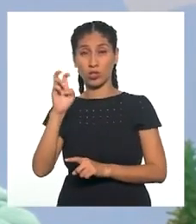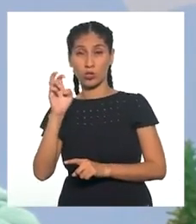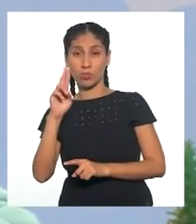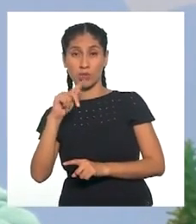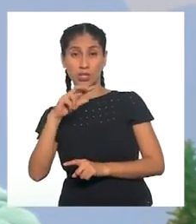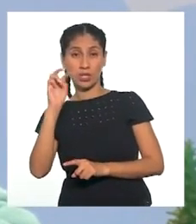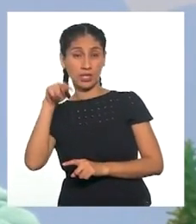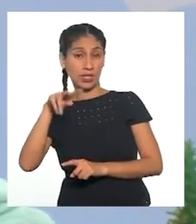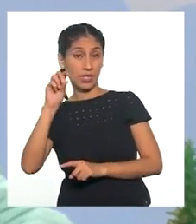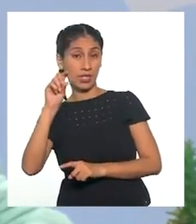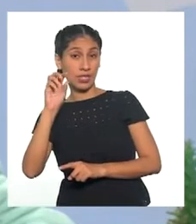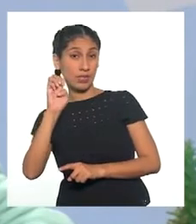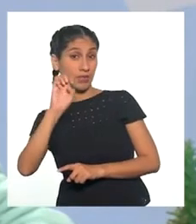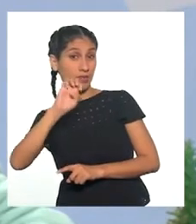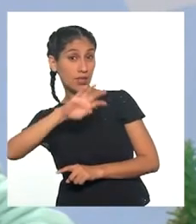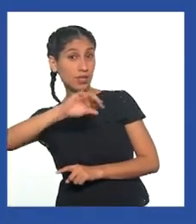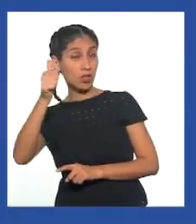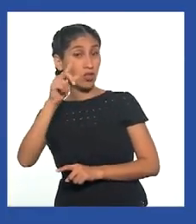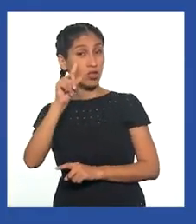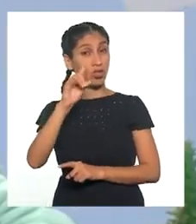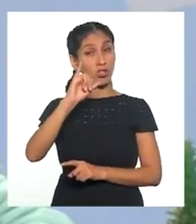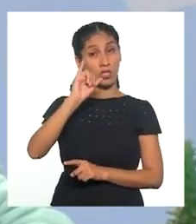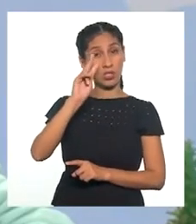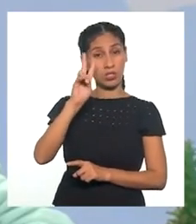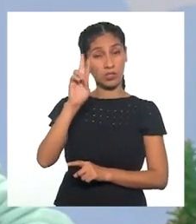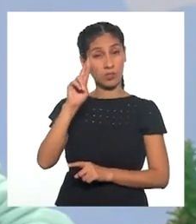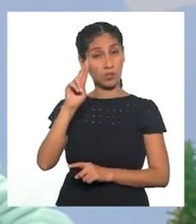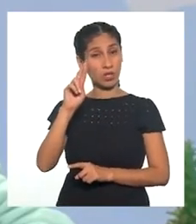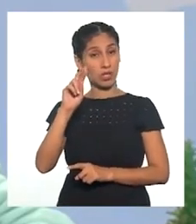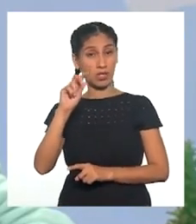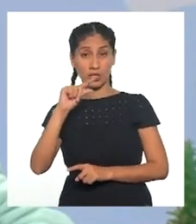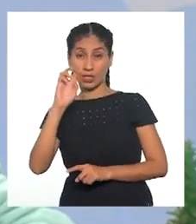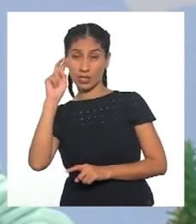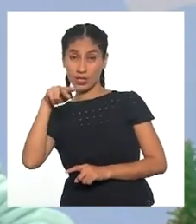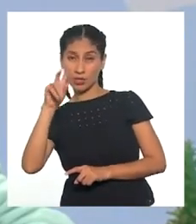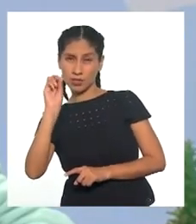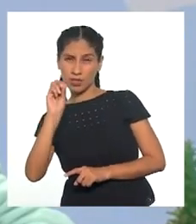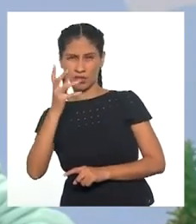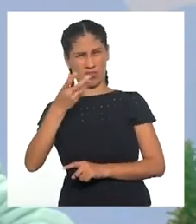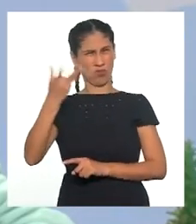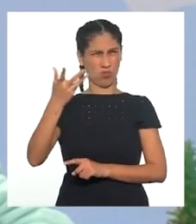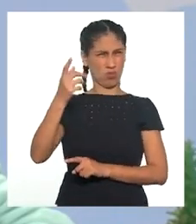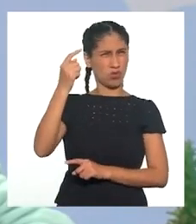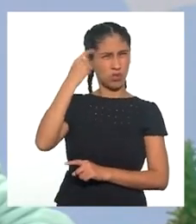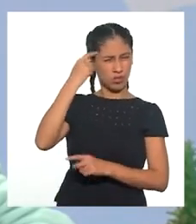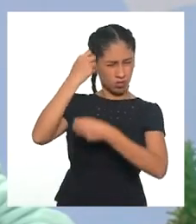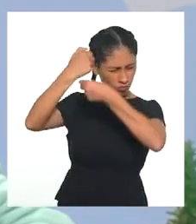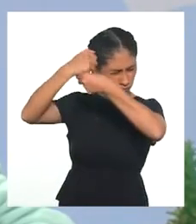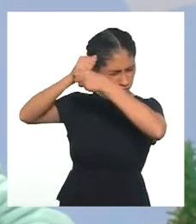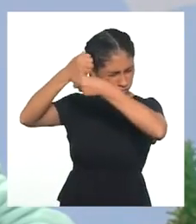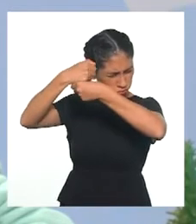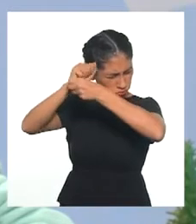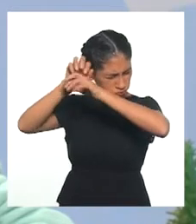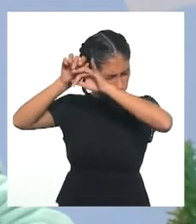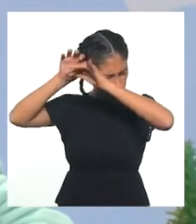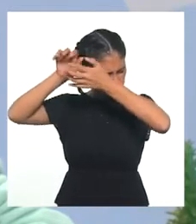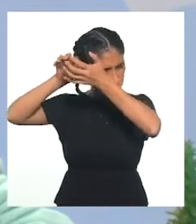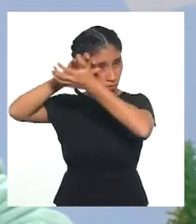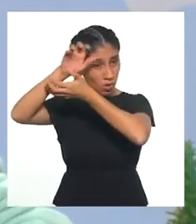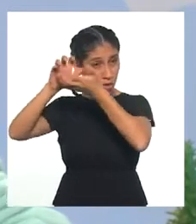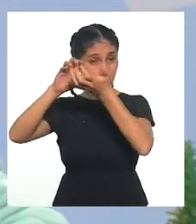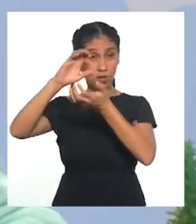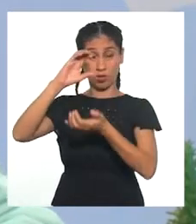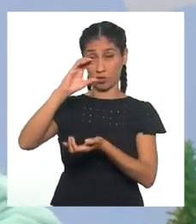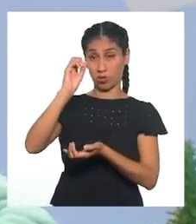ya. No, espera, ¿qué? El cerebro humano puede desarrollar, entre otros, el pensamiento convergente